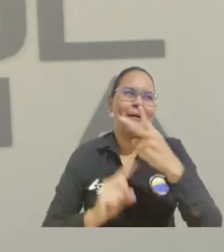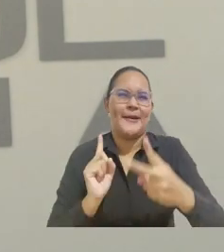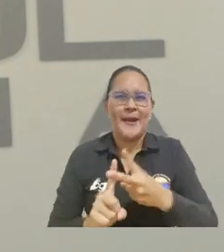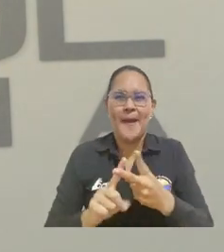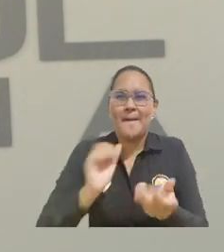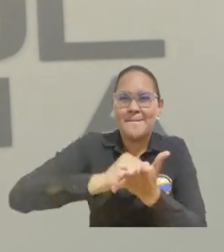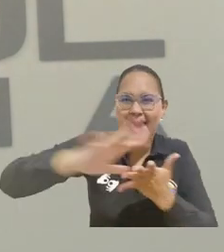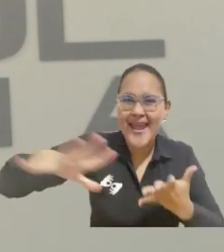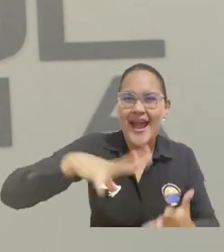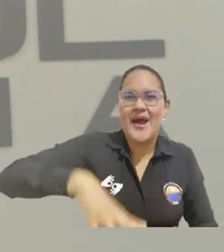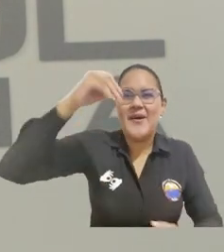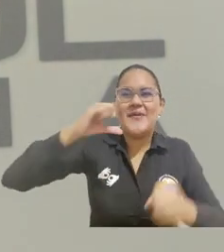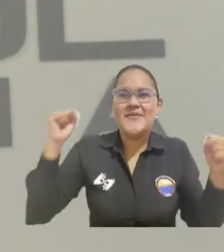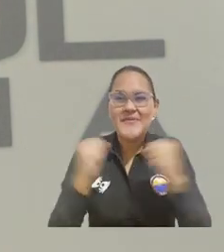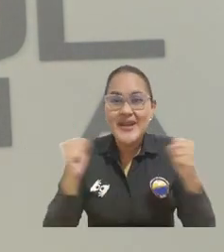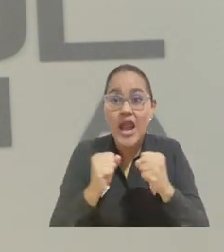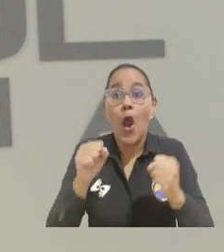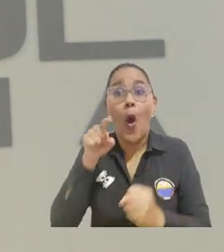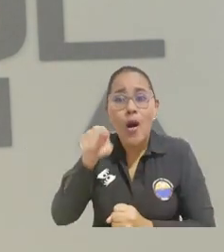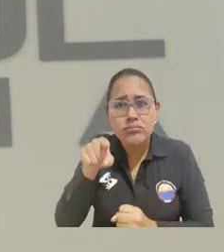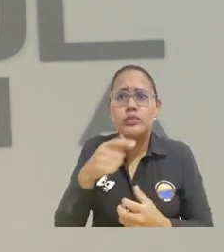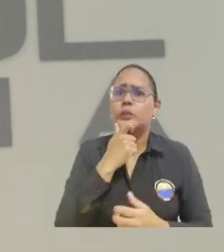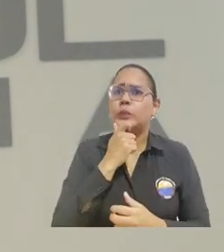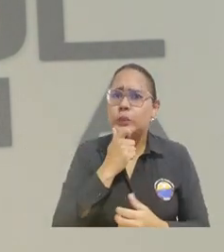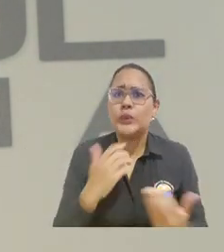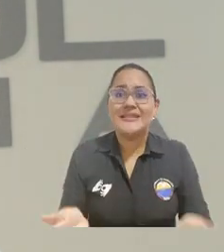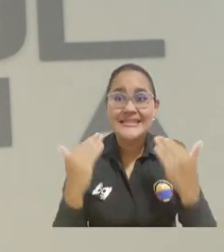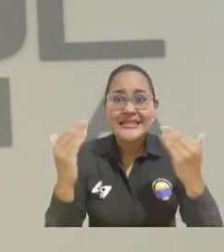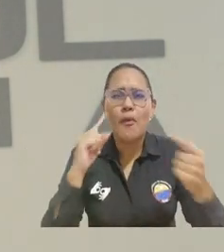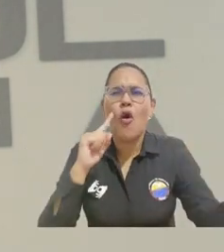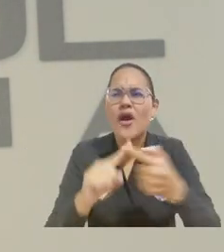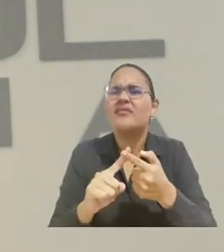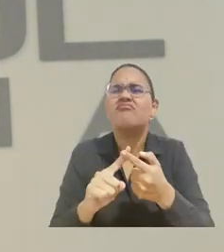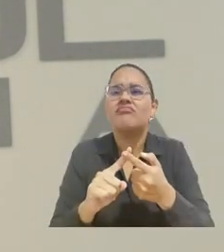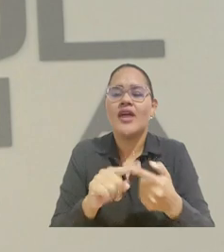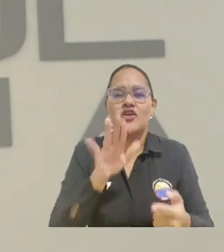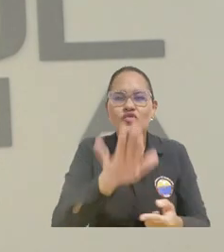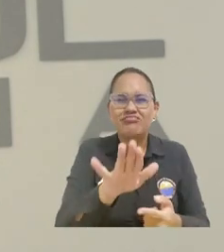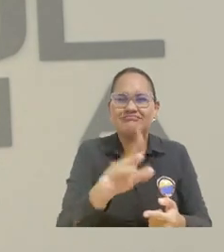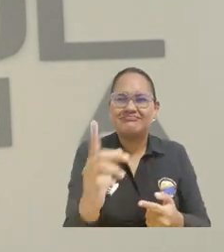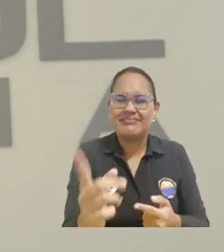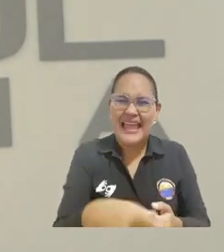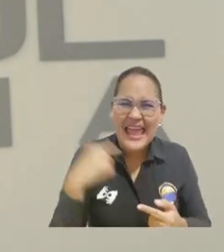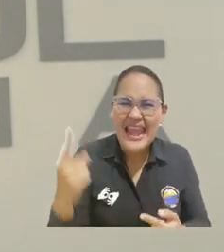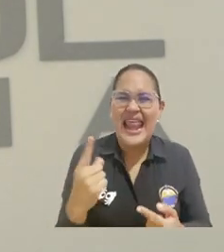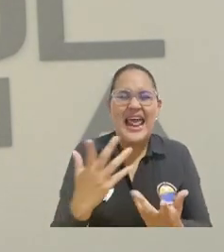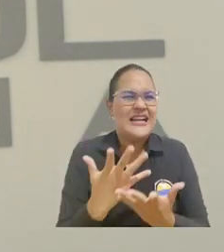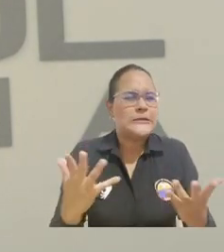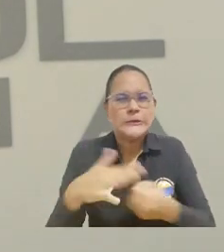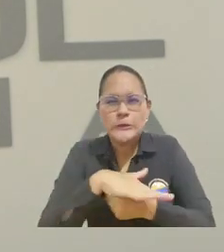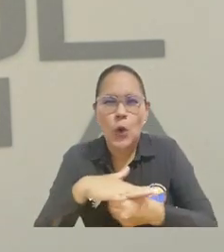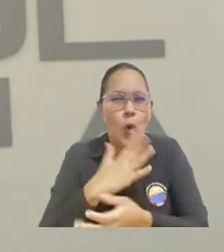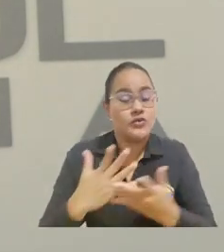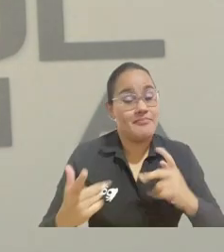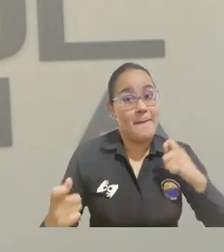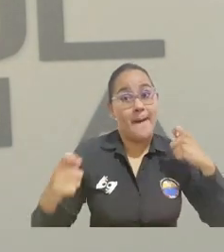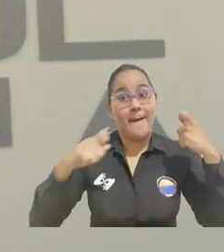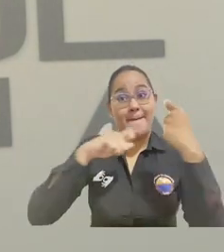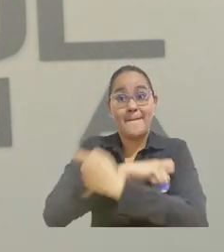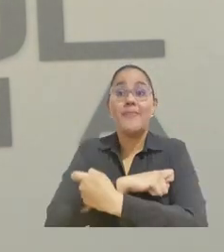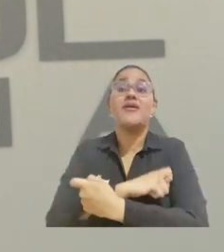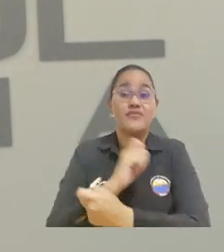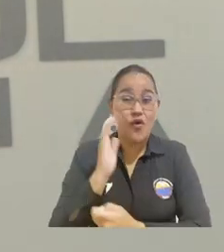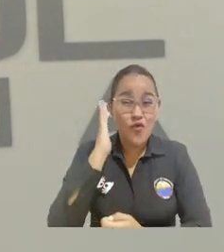como Talento Vandalera, como las becas Sierra Nevada, que han permitido justamente cambiar realidades de las